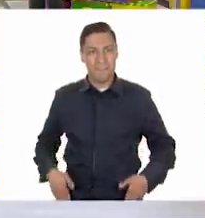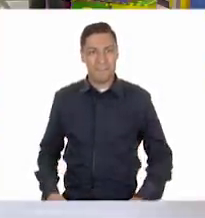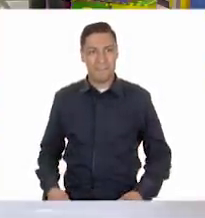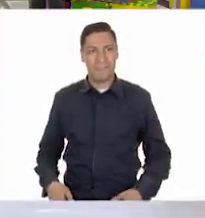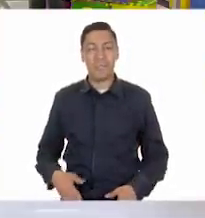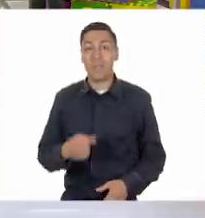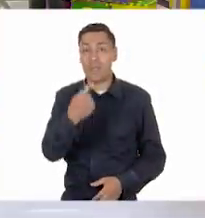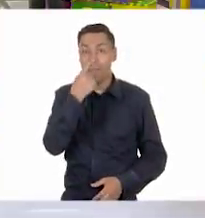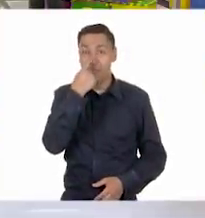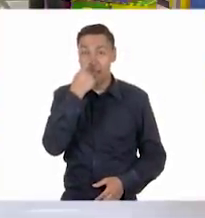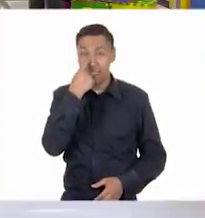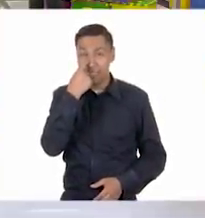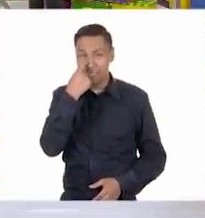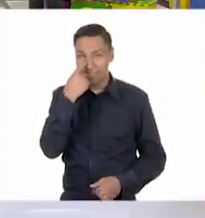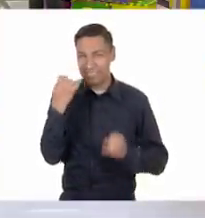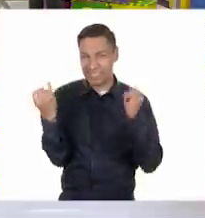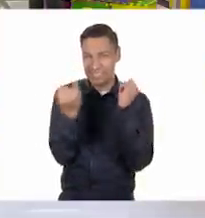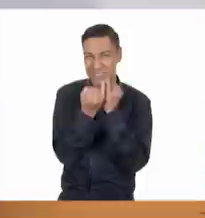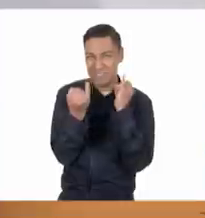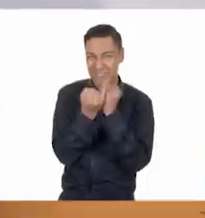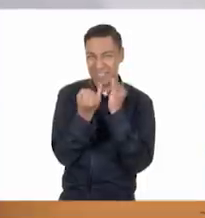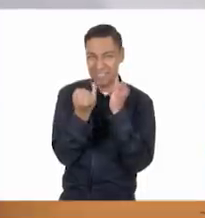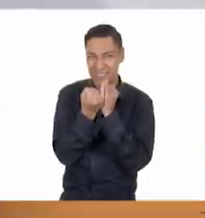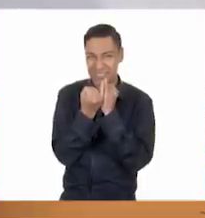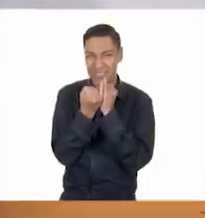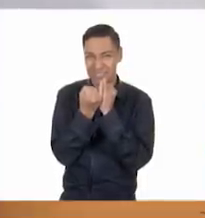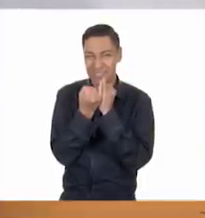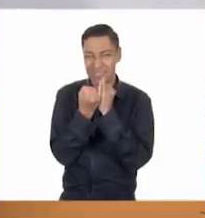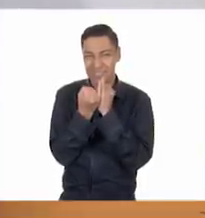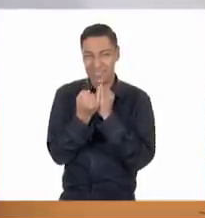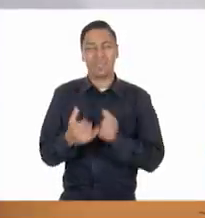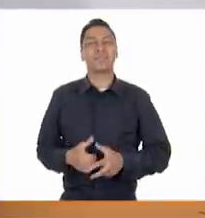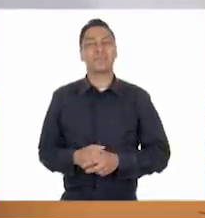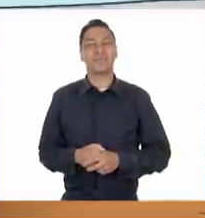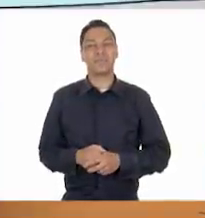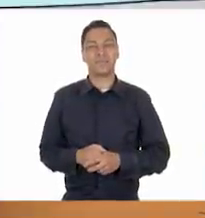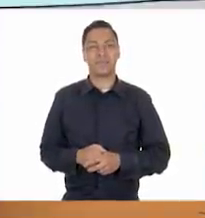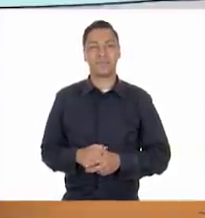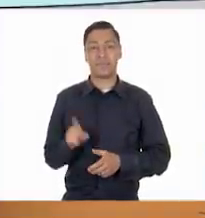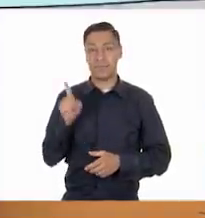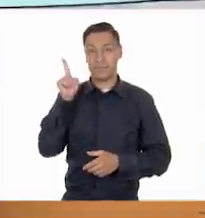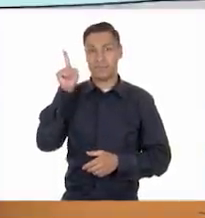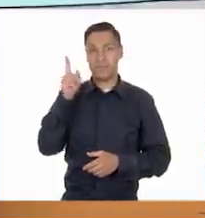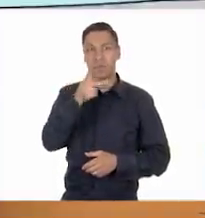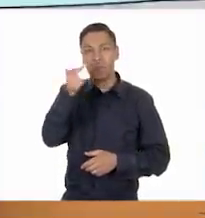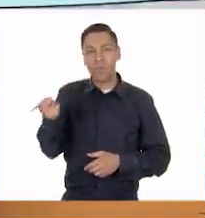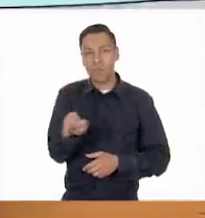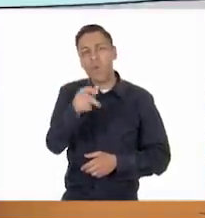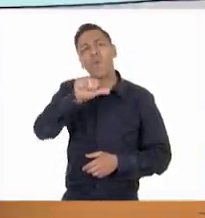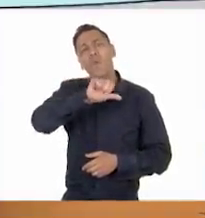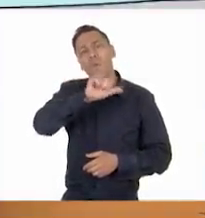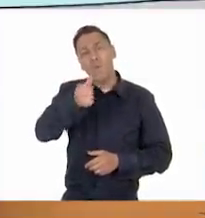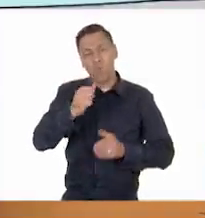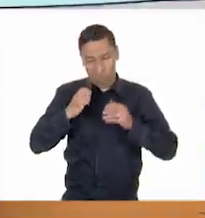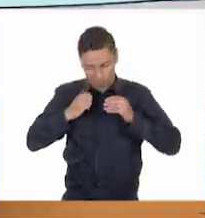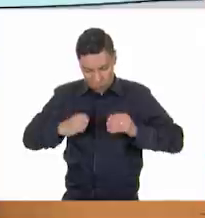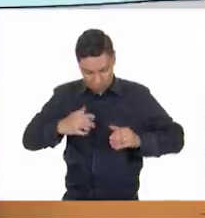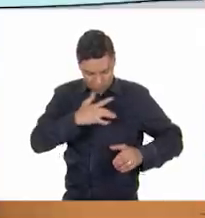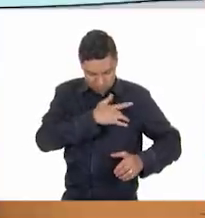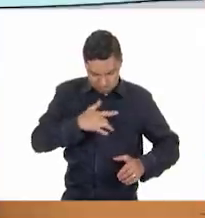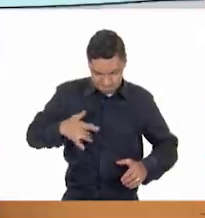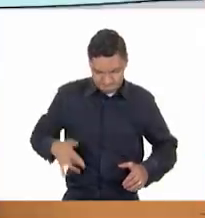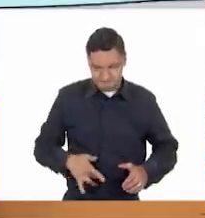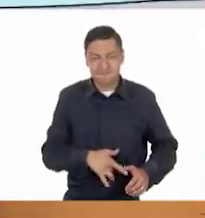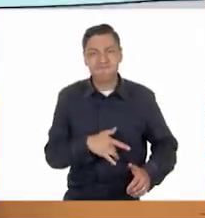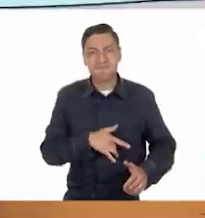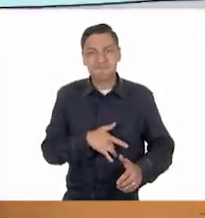Y también dijo algo importante. La nariz. nariz, exacto. una parte externa. ¿Qué otras partes de su cuerpo sabe que han crecido,